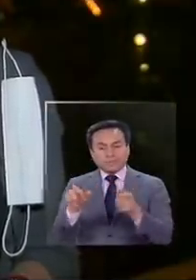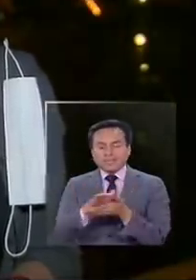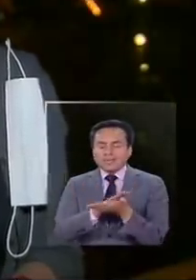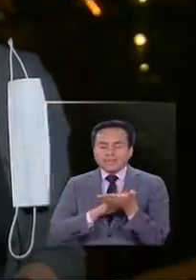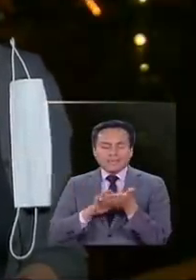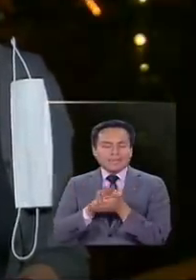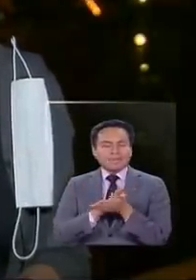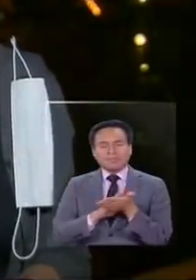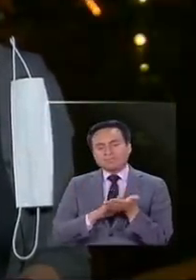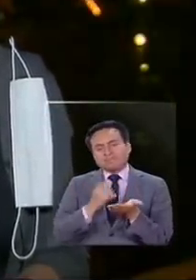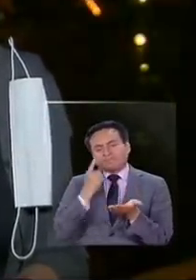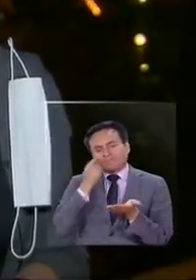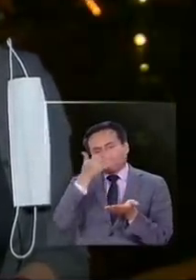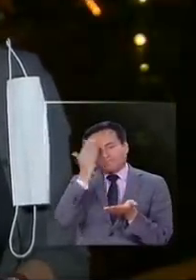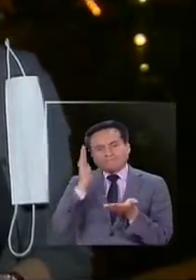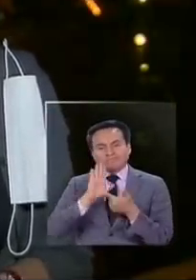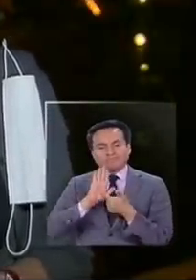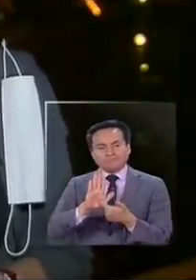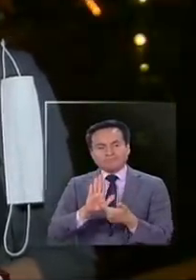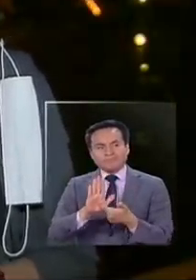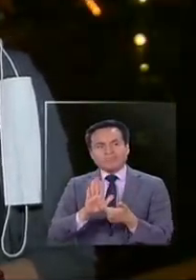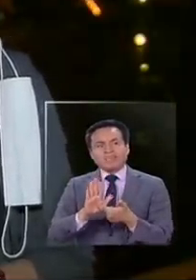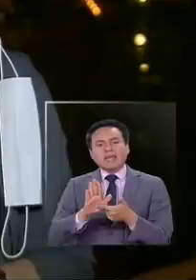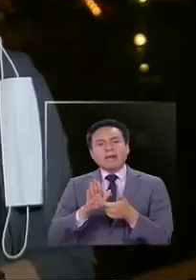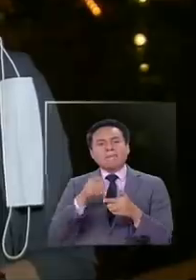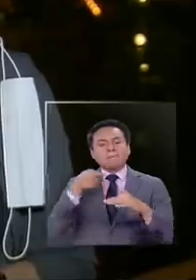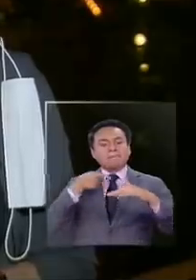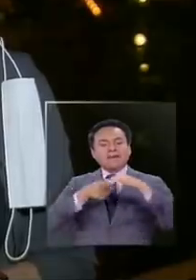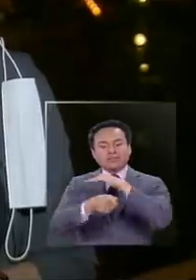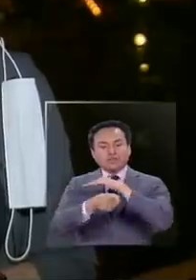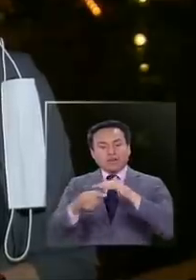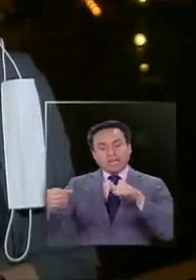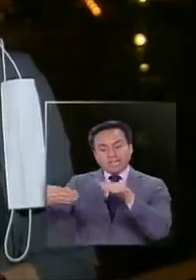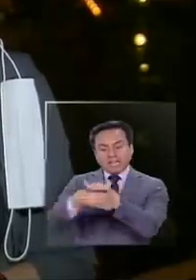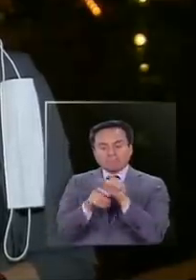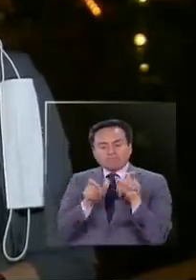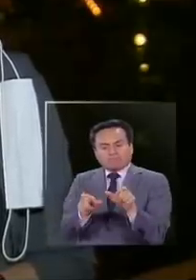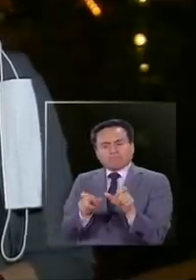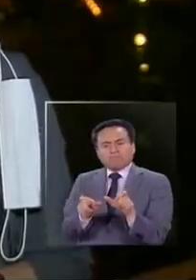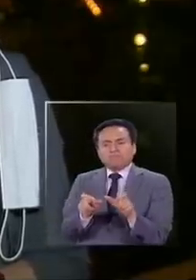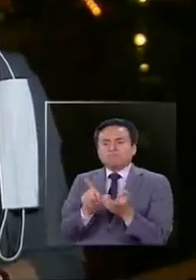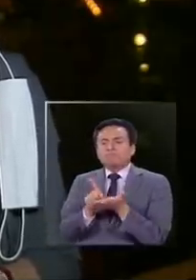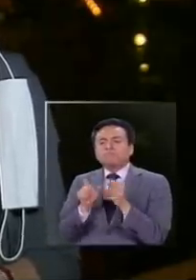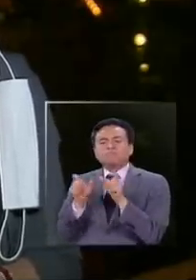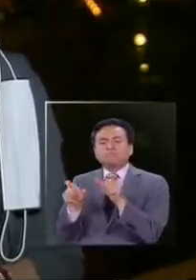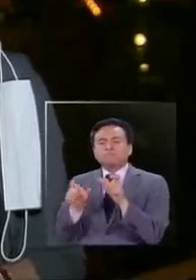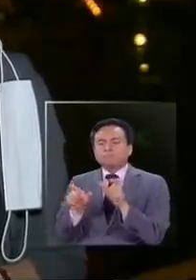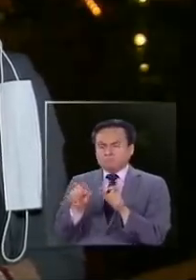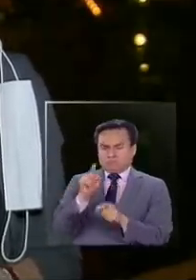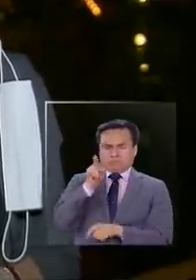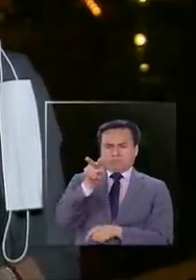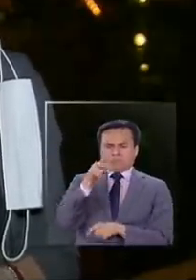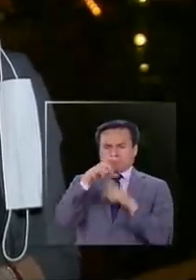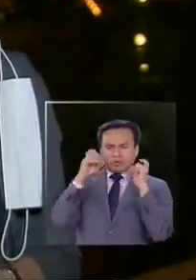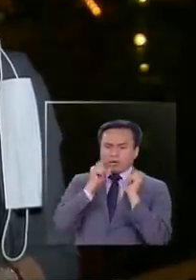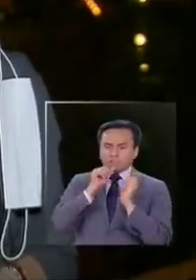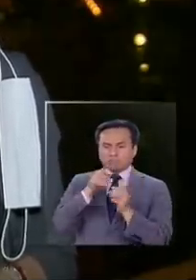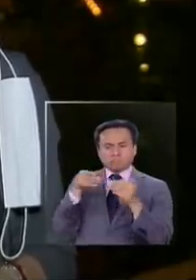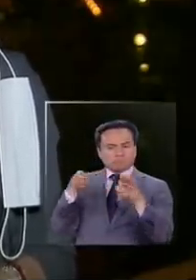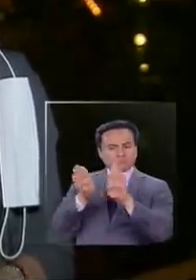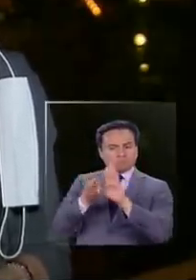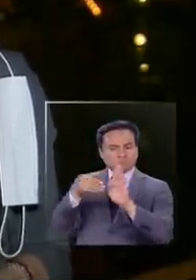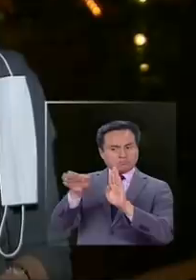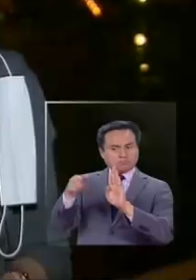ejemplo típico. Una entrada de una estación de metro. ¿Va a haber un fiscalizador afuera que sencillamente no va a dejar pasar alguien sin su mascarilla?